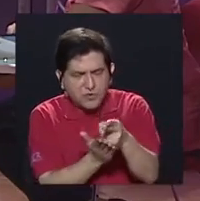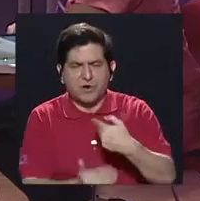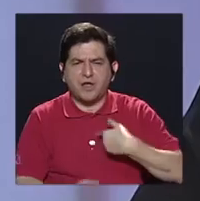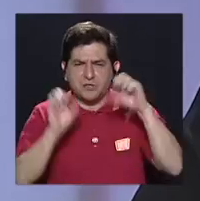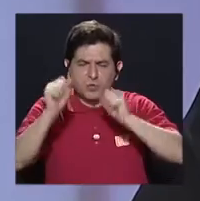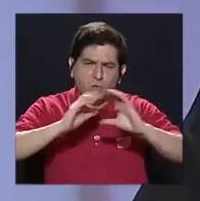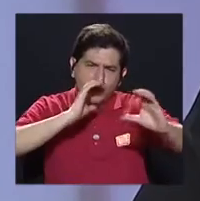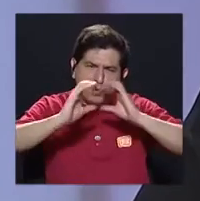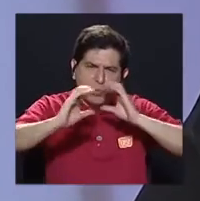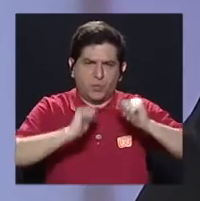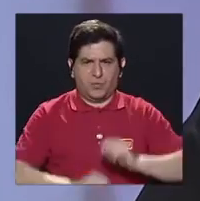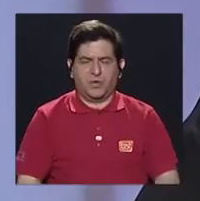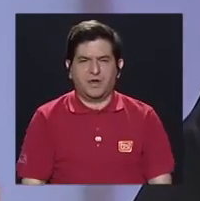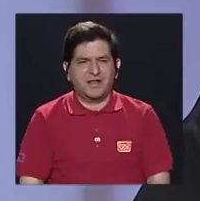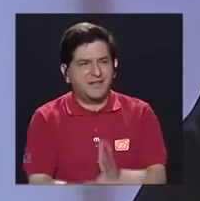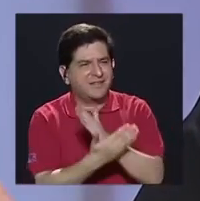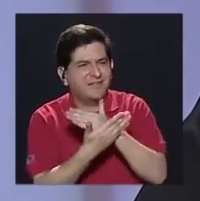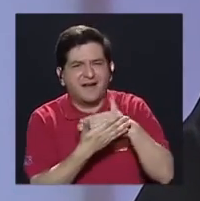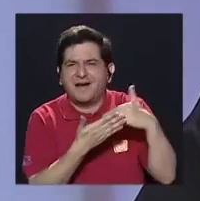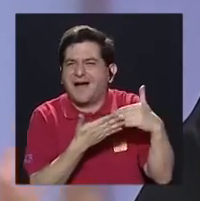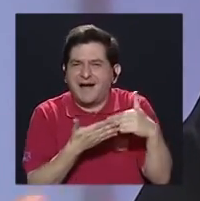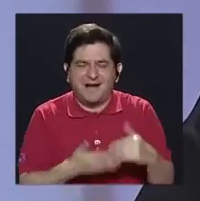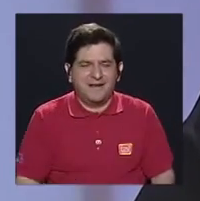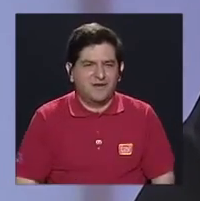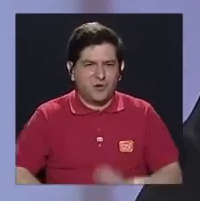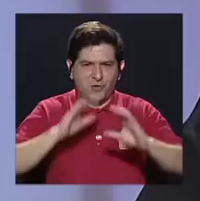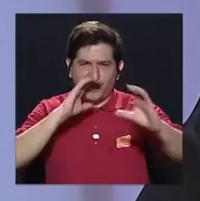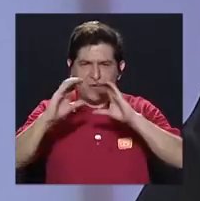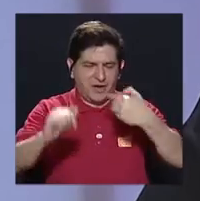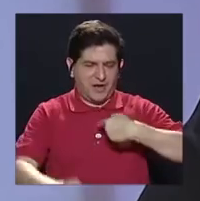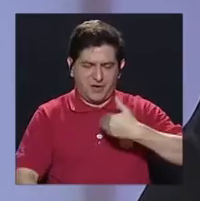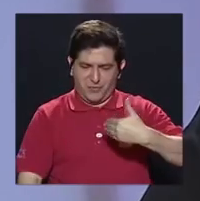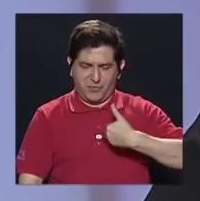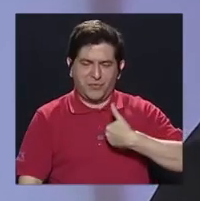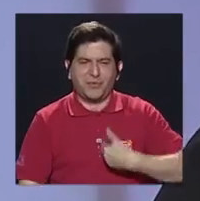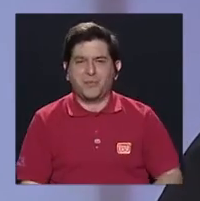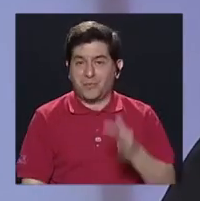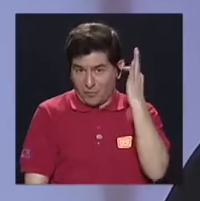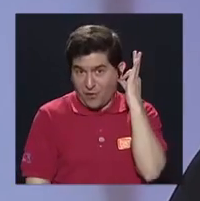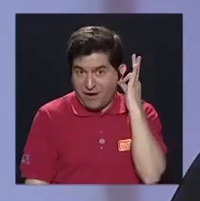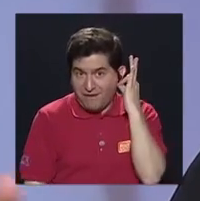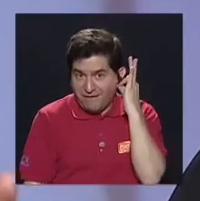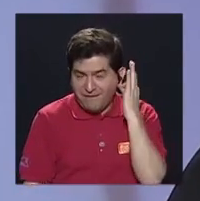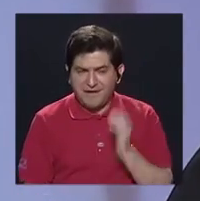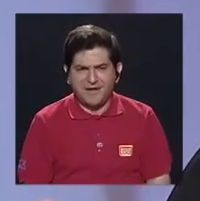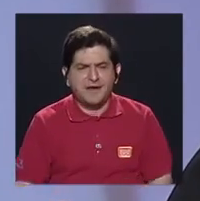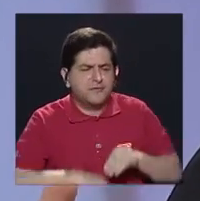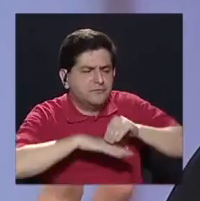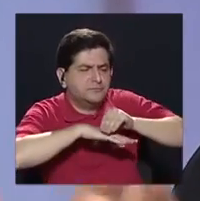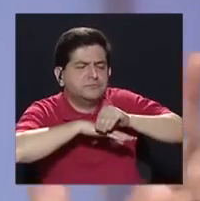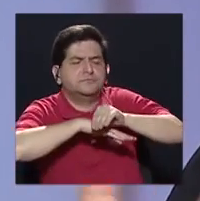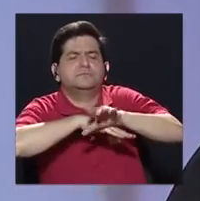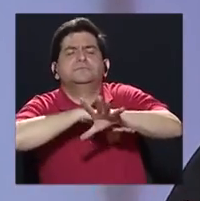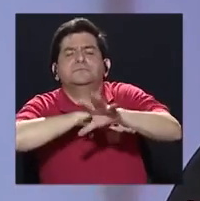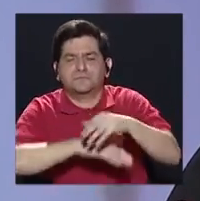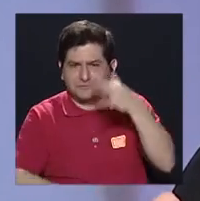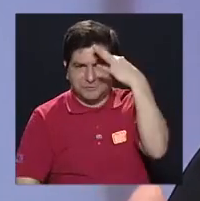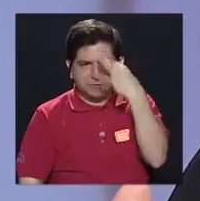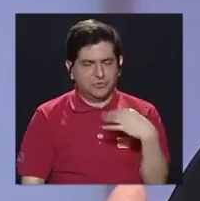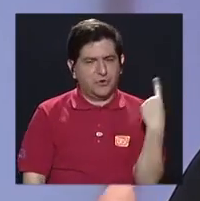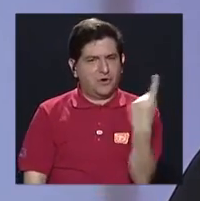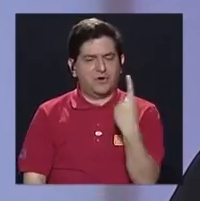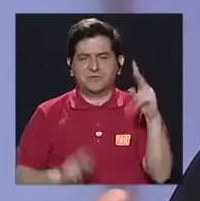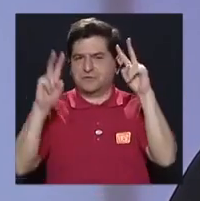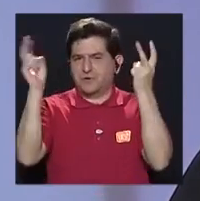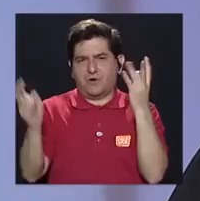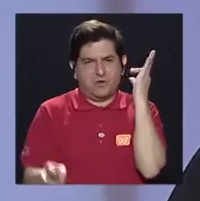pueda transmitir, hay algo en la comunicación que uno tiene de mujer que inspira también, no creo que solo sea